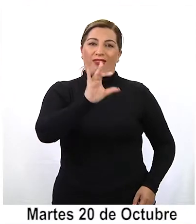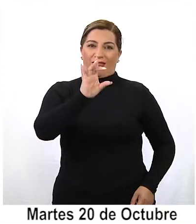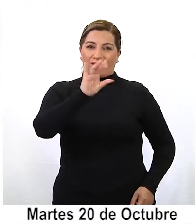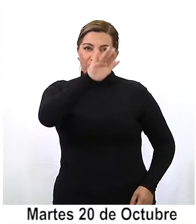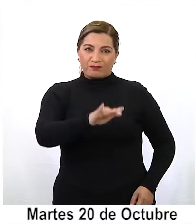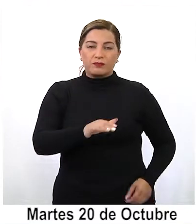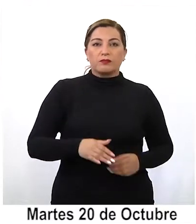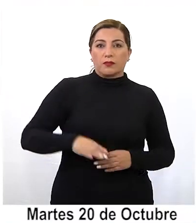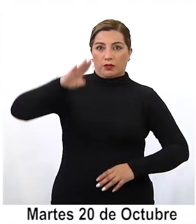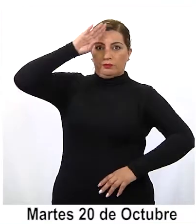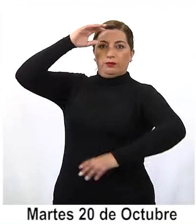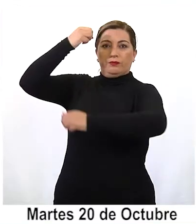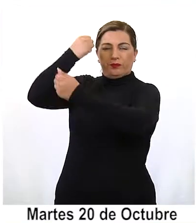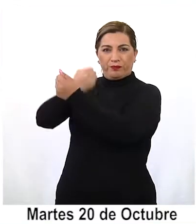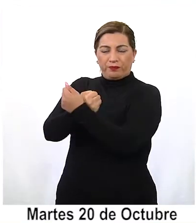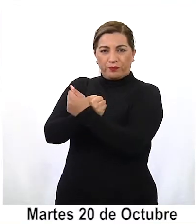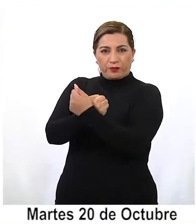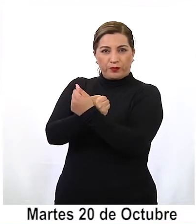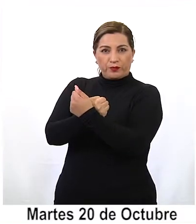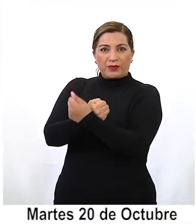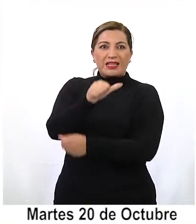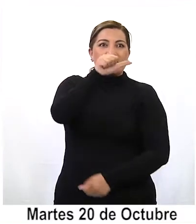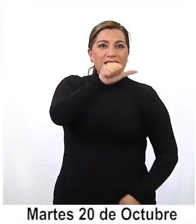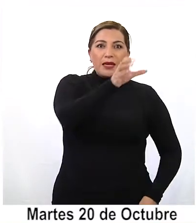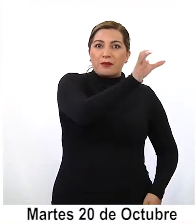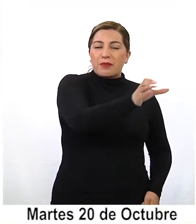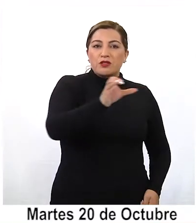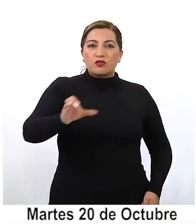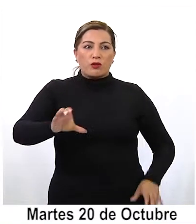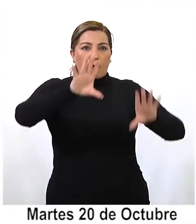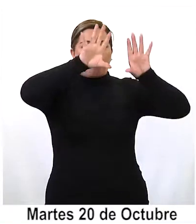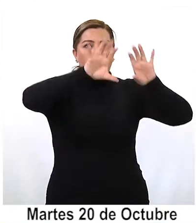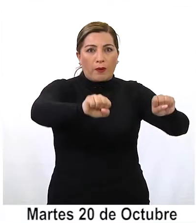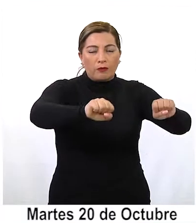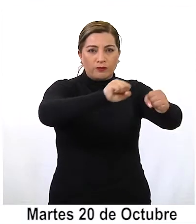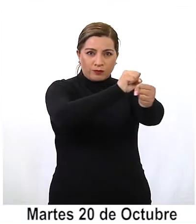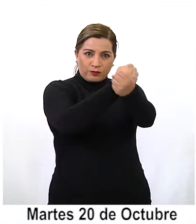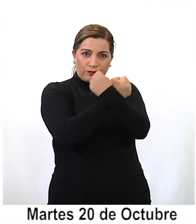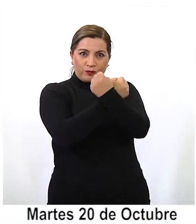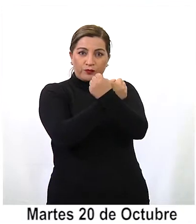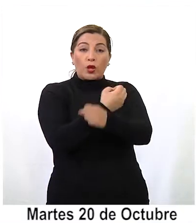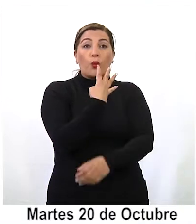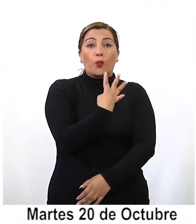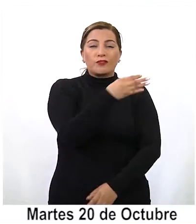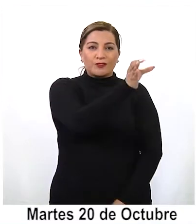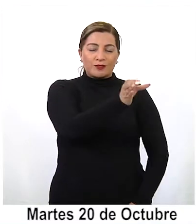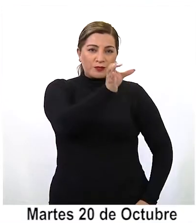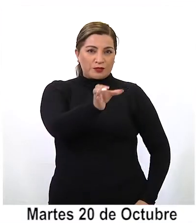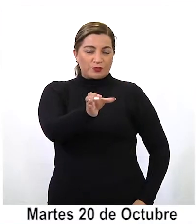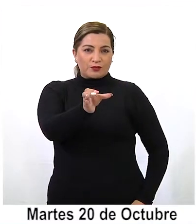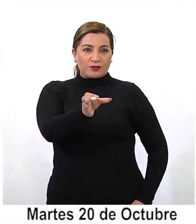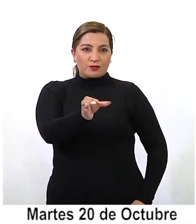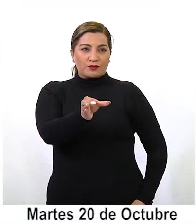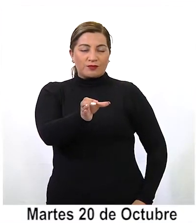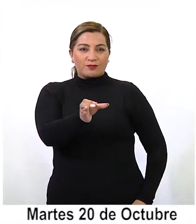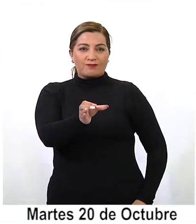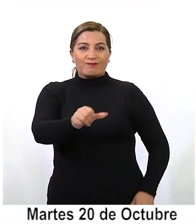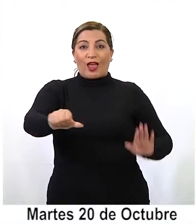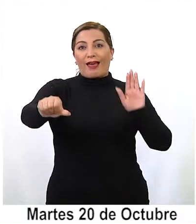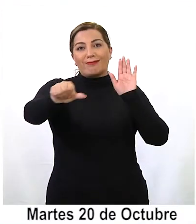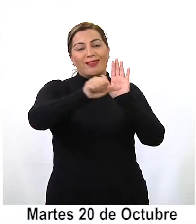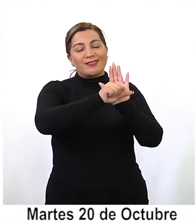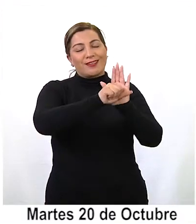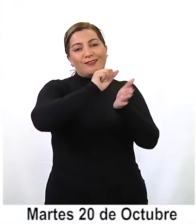Carabineros logra detener a seis personas, cuatro de ellos con antecedentes